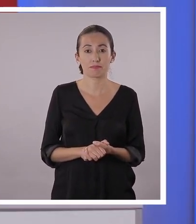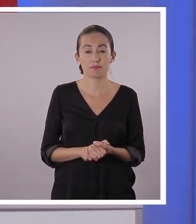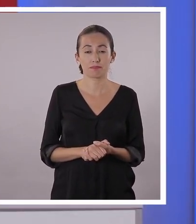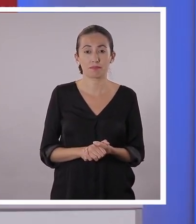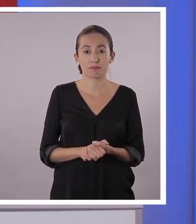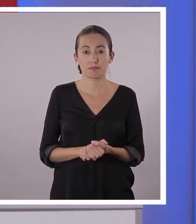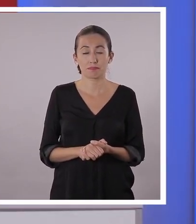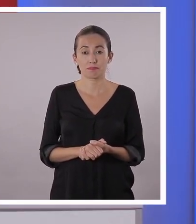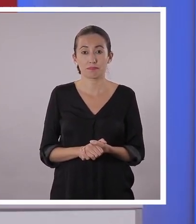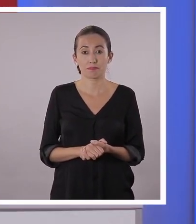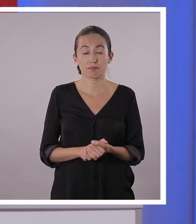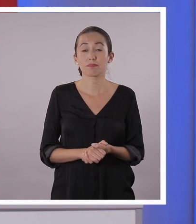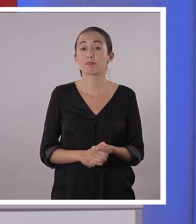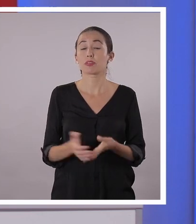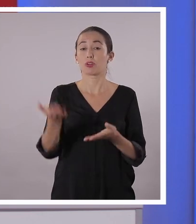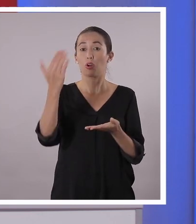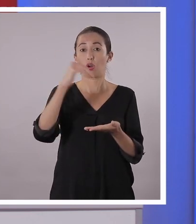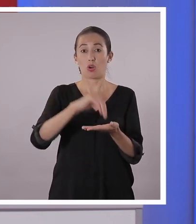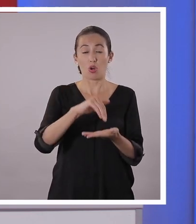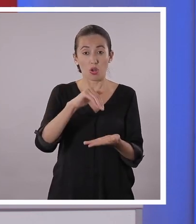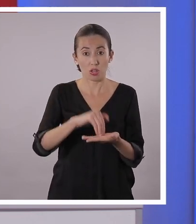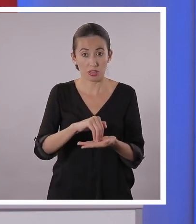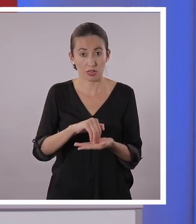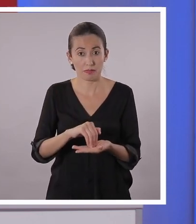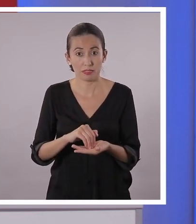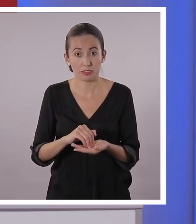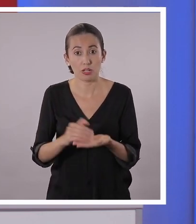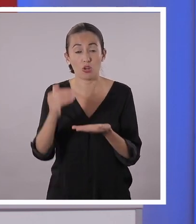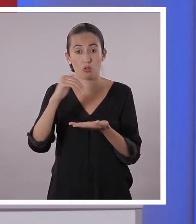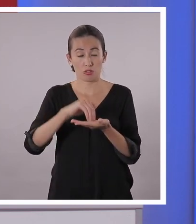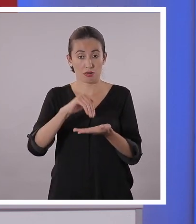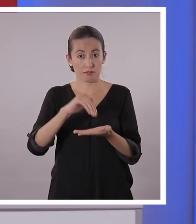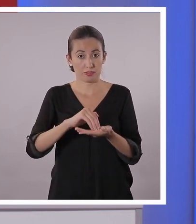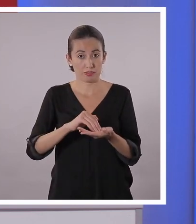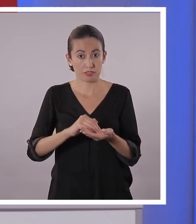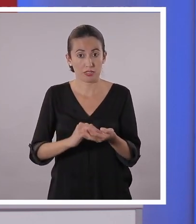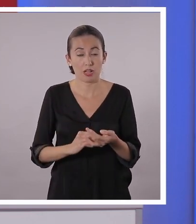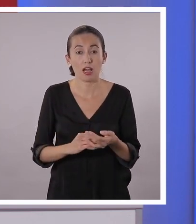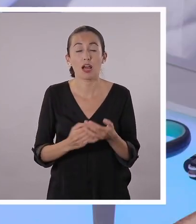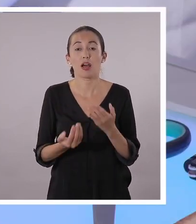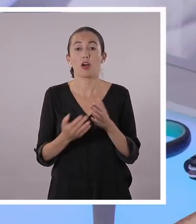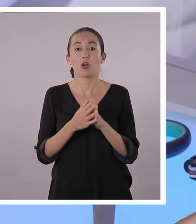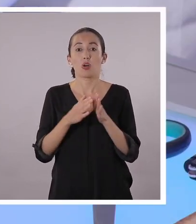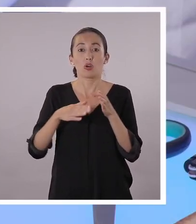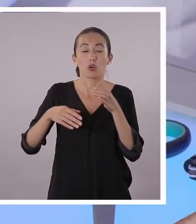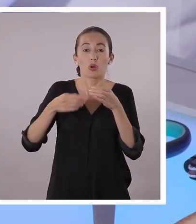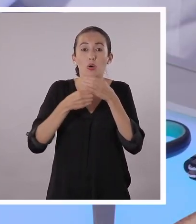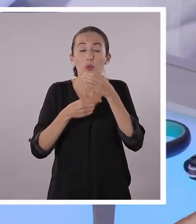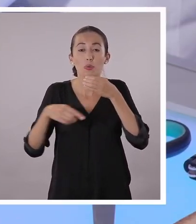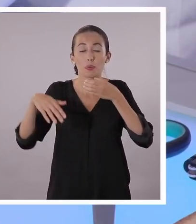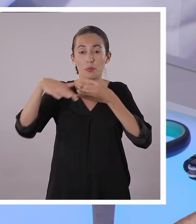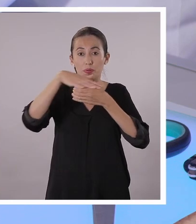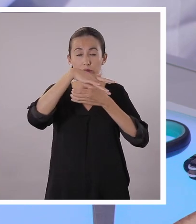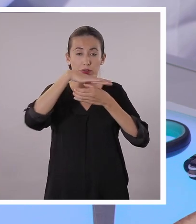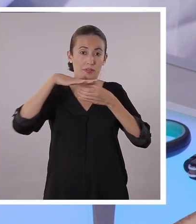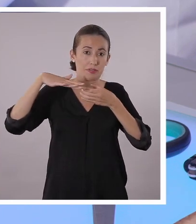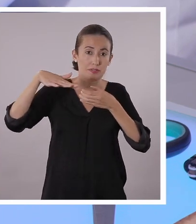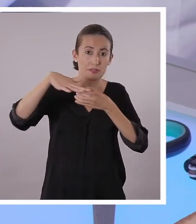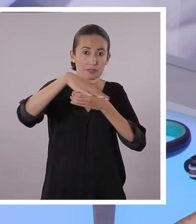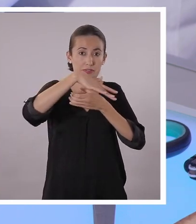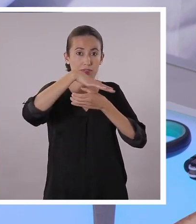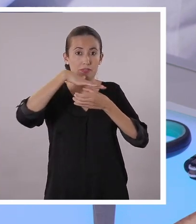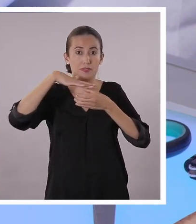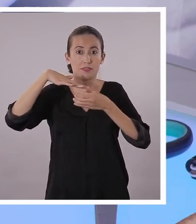Nos quedan estas dos patitas. Nuevamente, vamos a hacer calor aquí, a colocar calor para poder